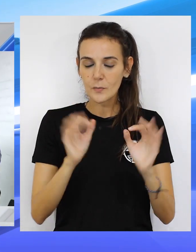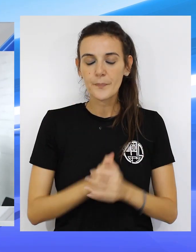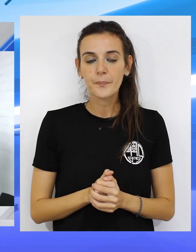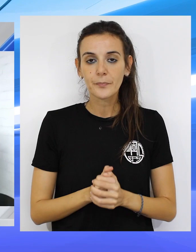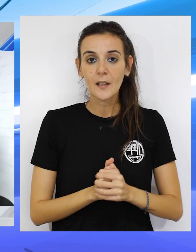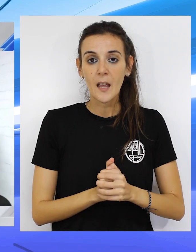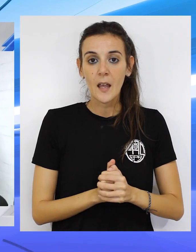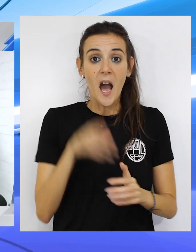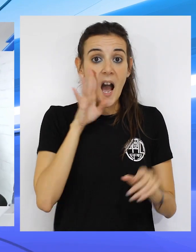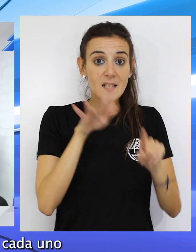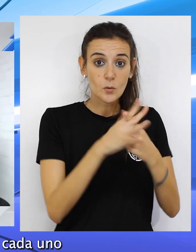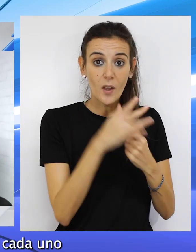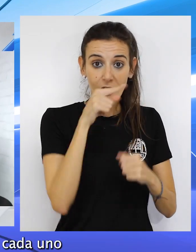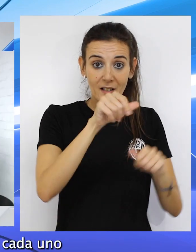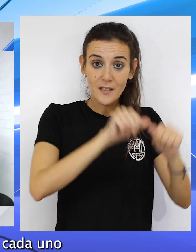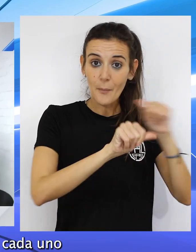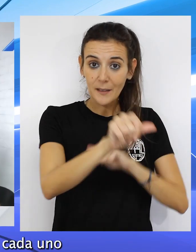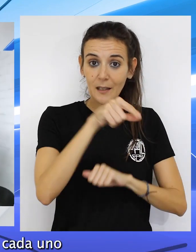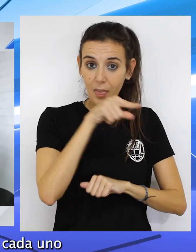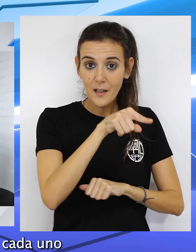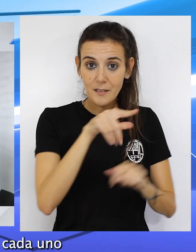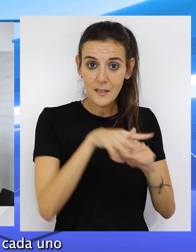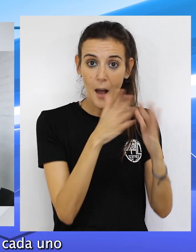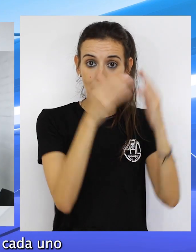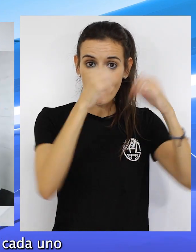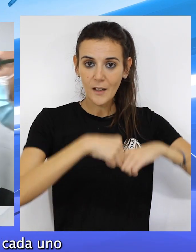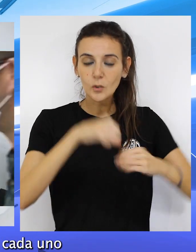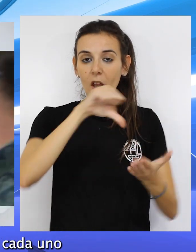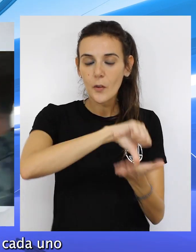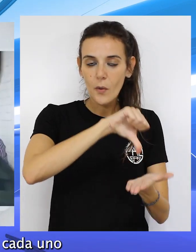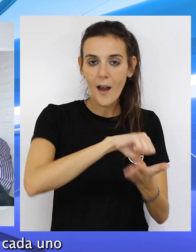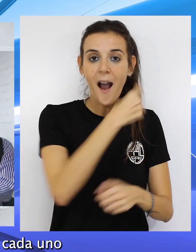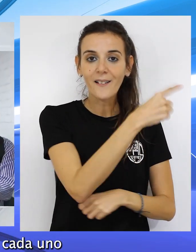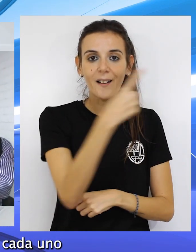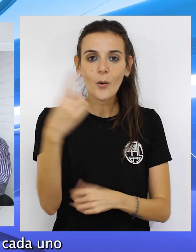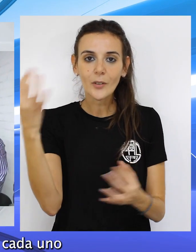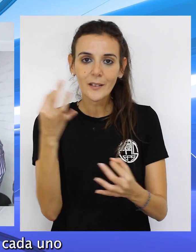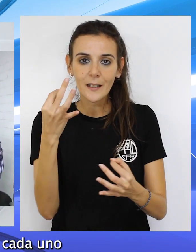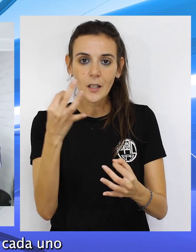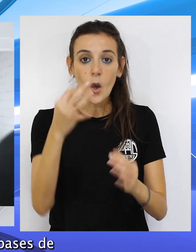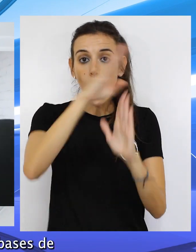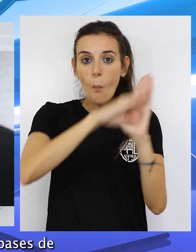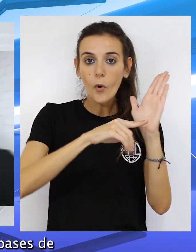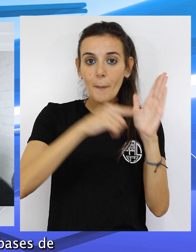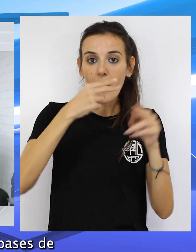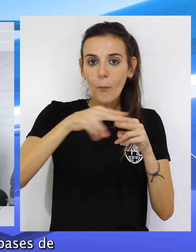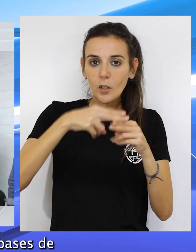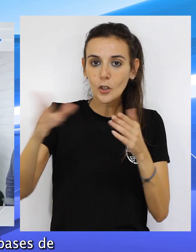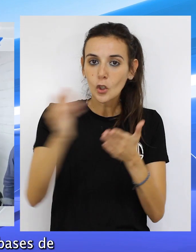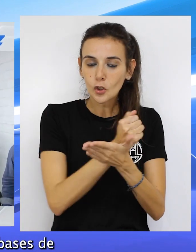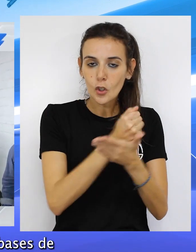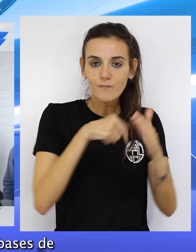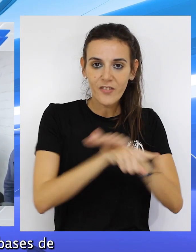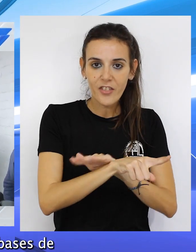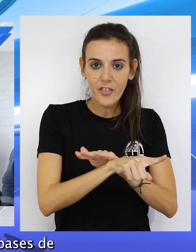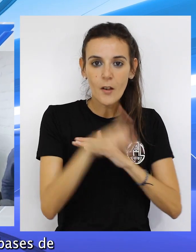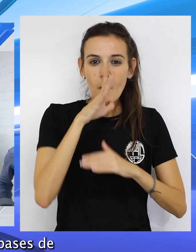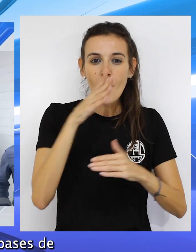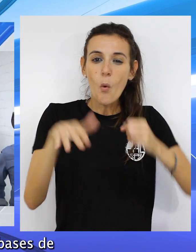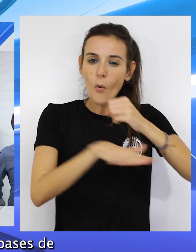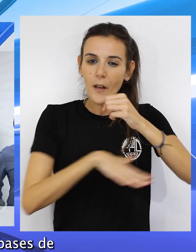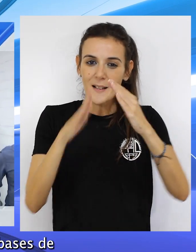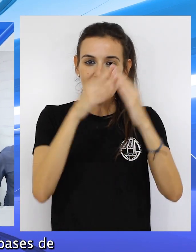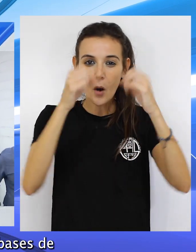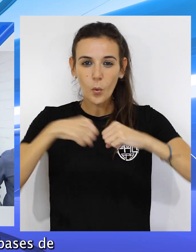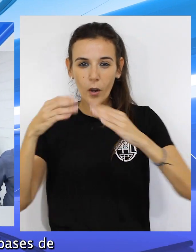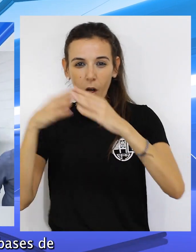partir de esos mínimos, de ese mínimo pacto de ciudad, pues cada uno ya que desarrolle un programa político. Pero sí que hay que sentar las bases de un acuerdo